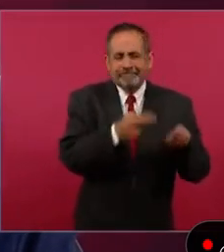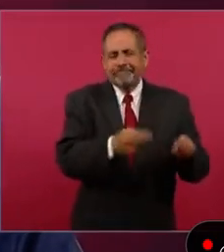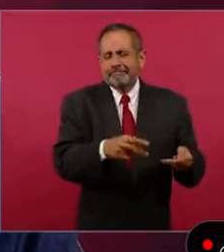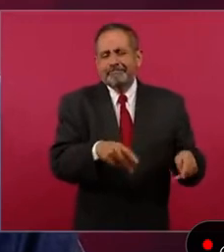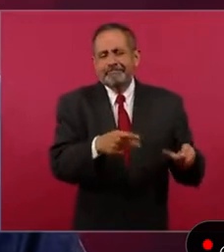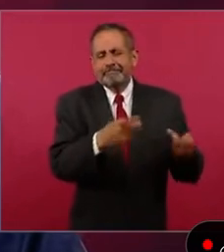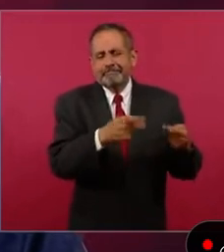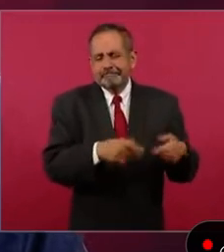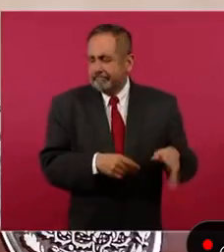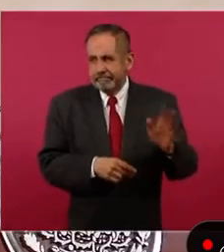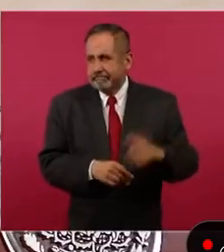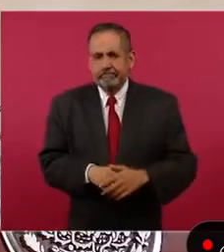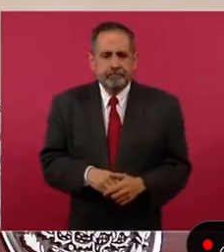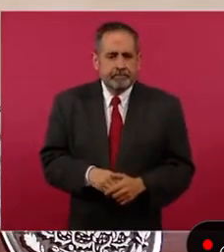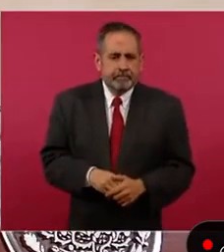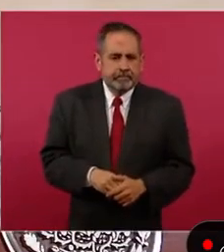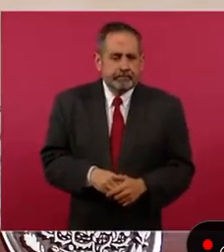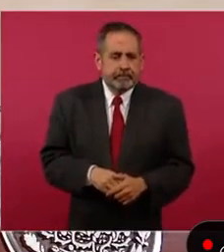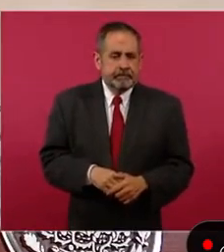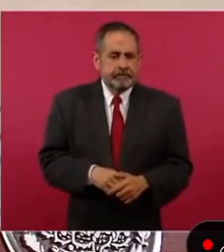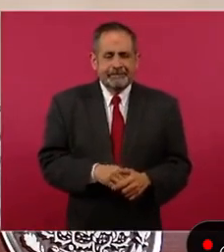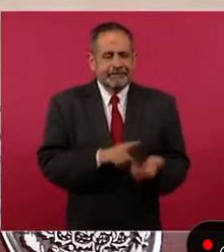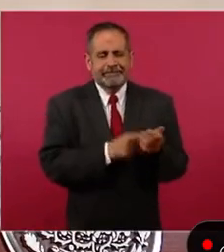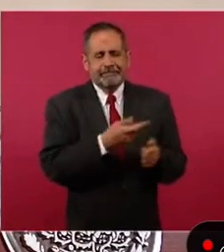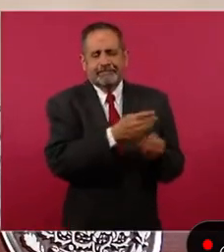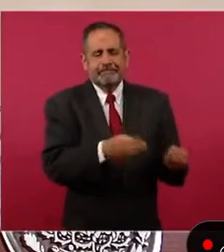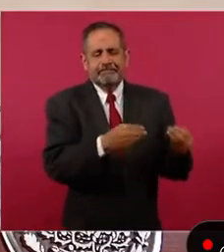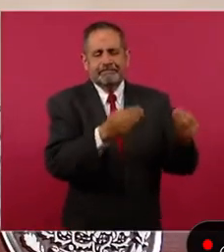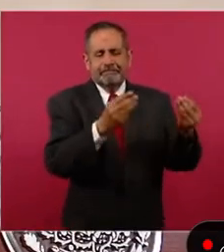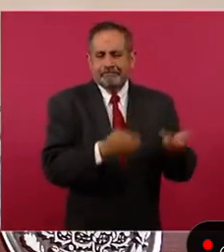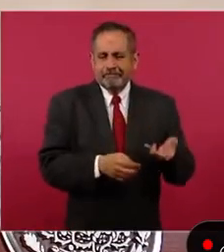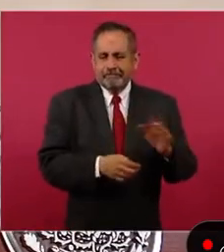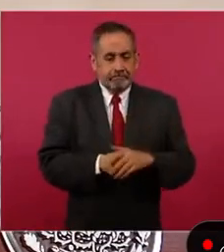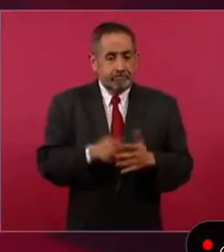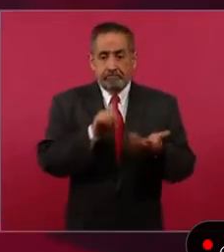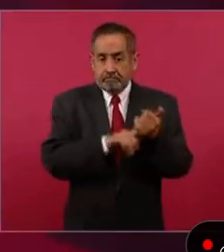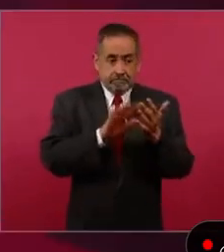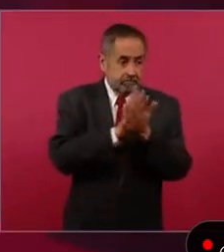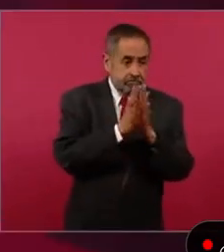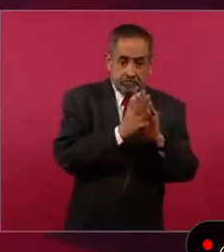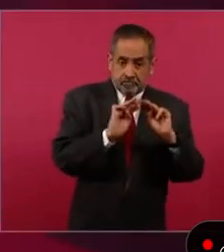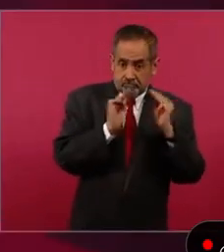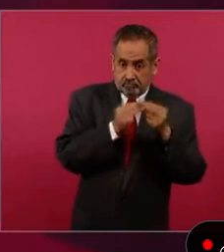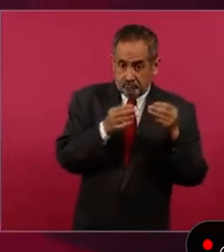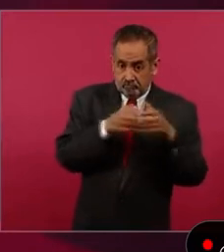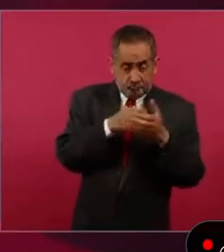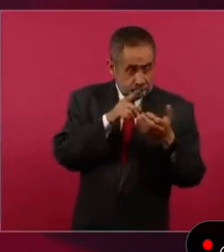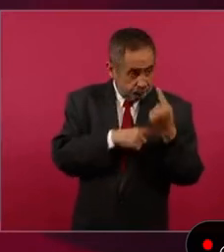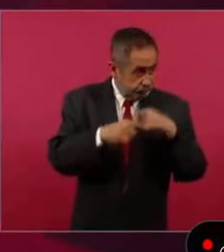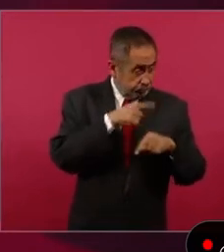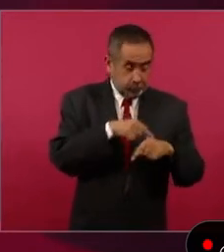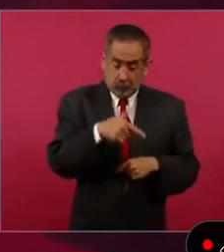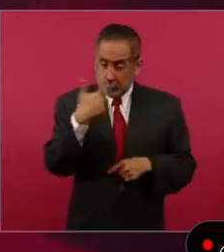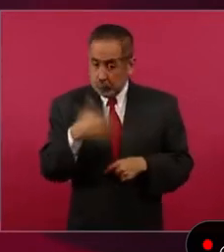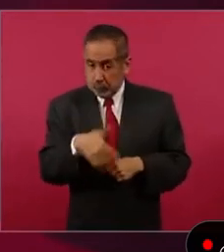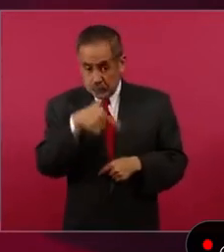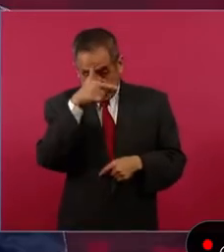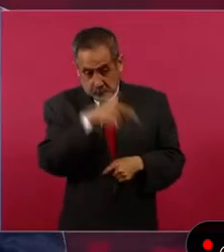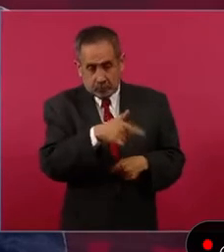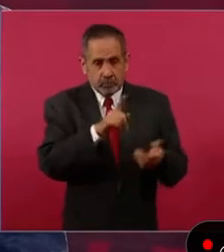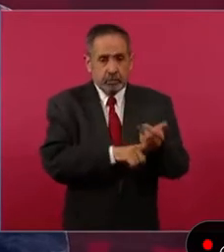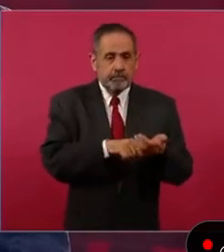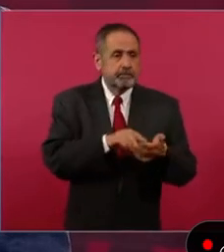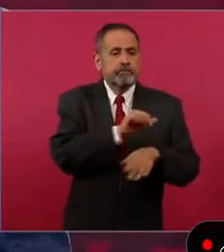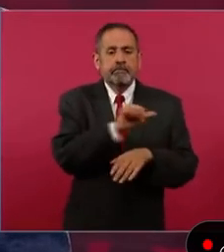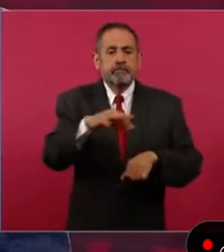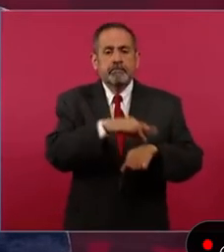hay verdaderas mafias en todo lo relacionado con el